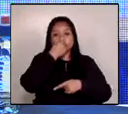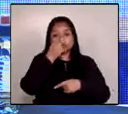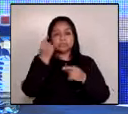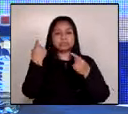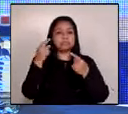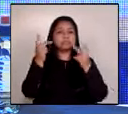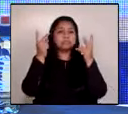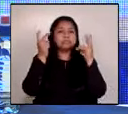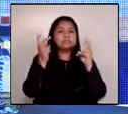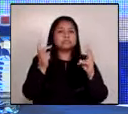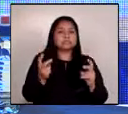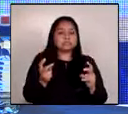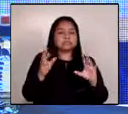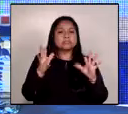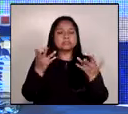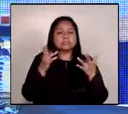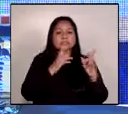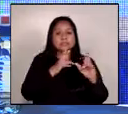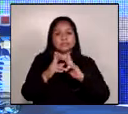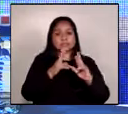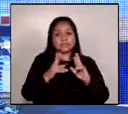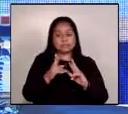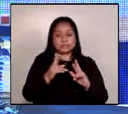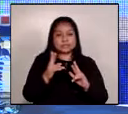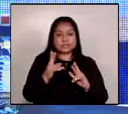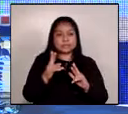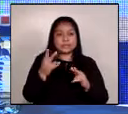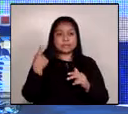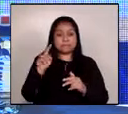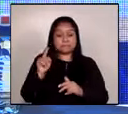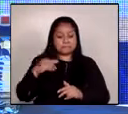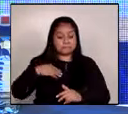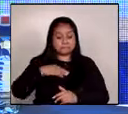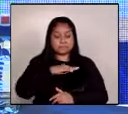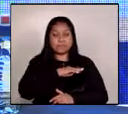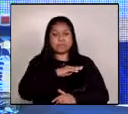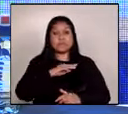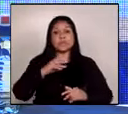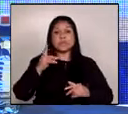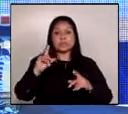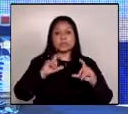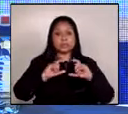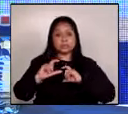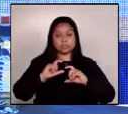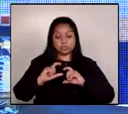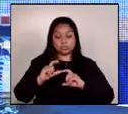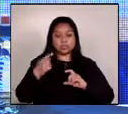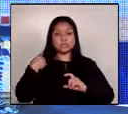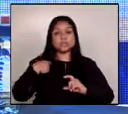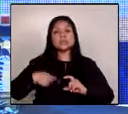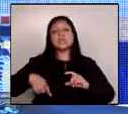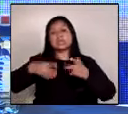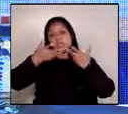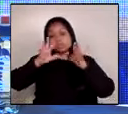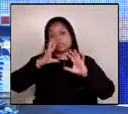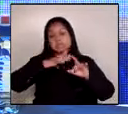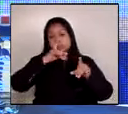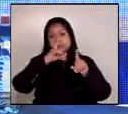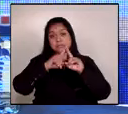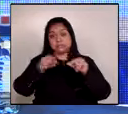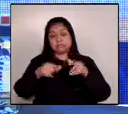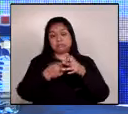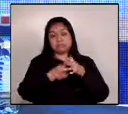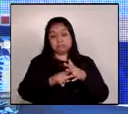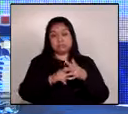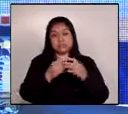temática relativa al al ministerio de comunicaciones y ya tenemos como una primera iniciativa